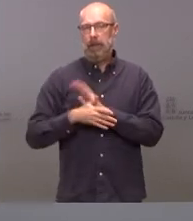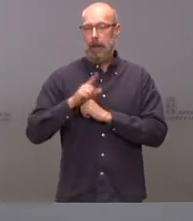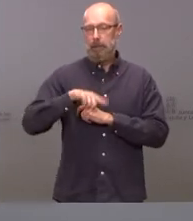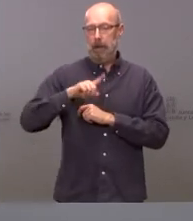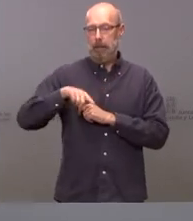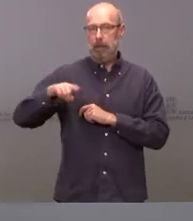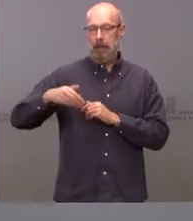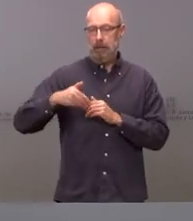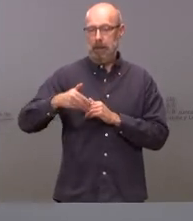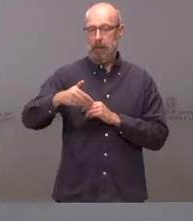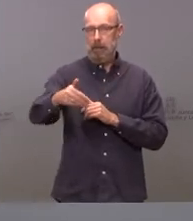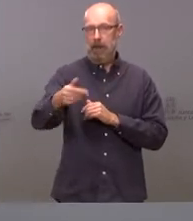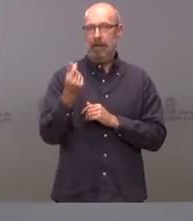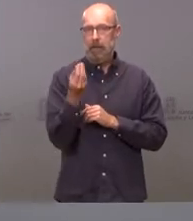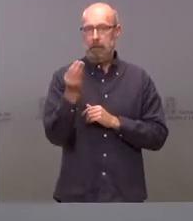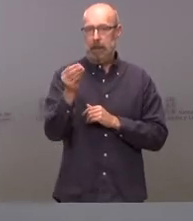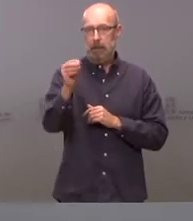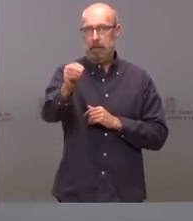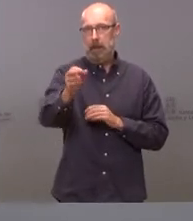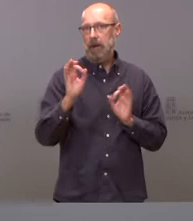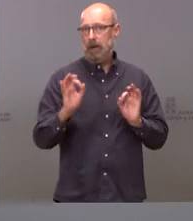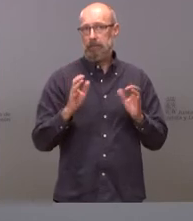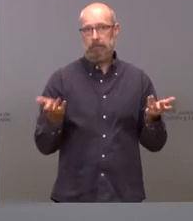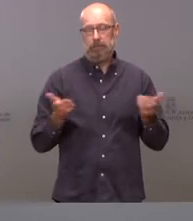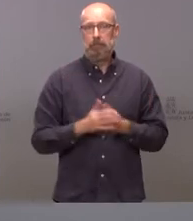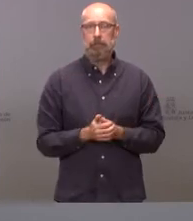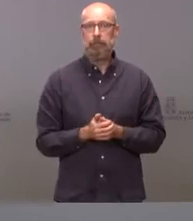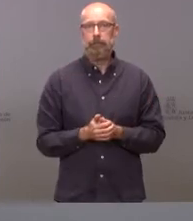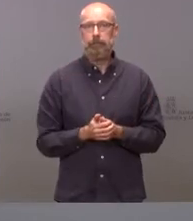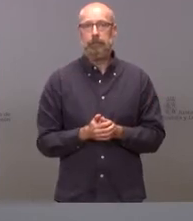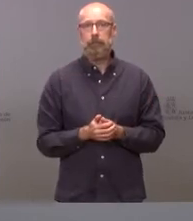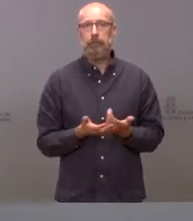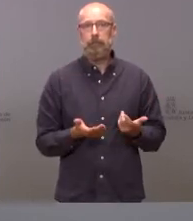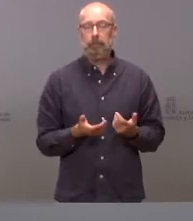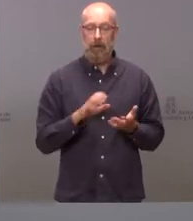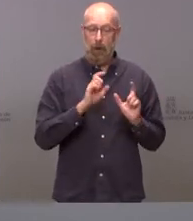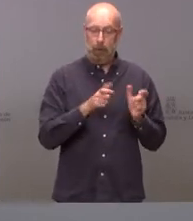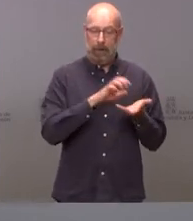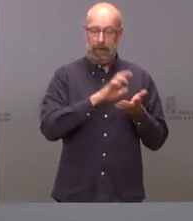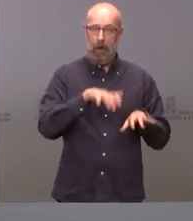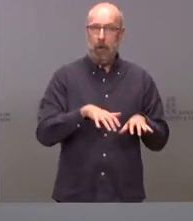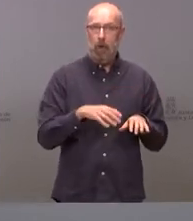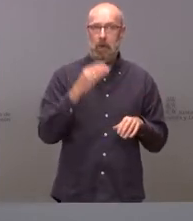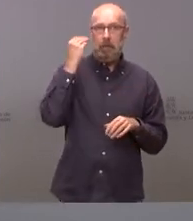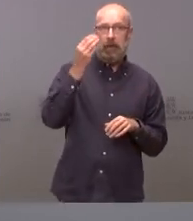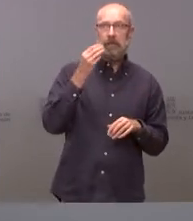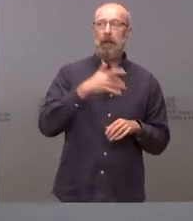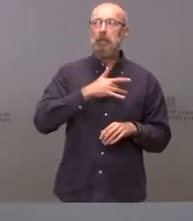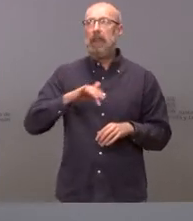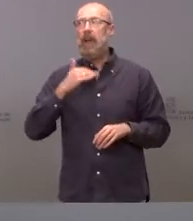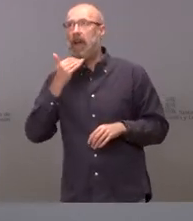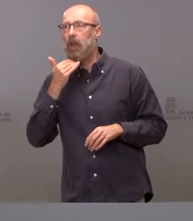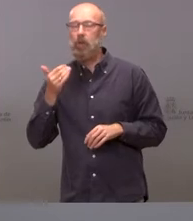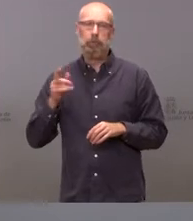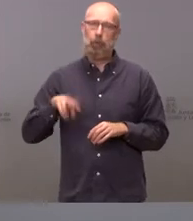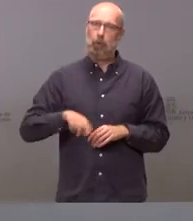pues va incrementándose esa cifra y no está en la idea de la Junta de Castilla y León perdonar al gobierno esa cantidad